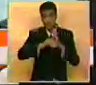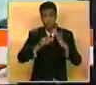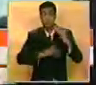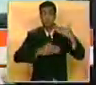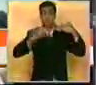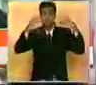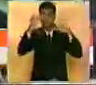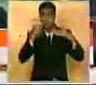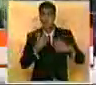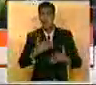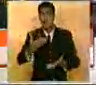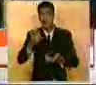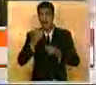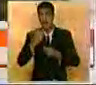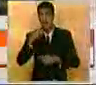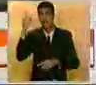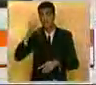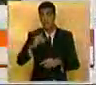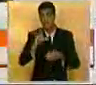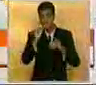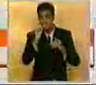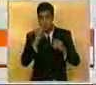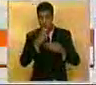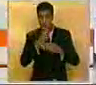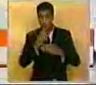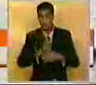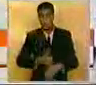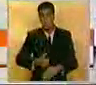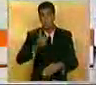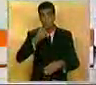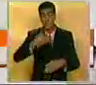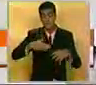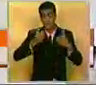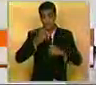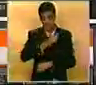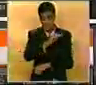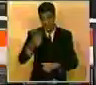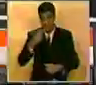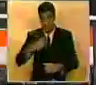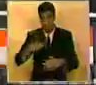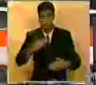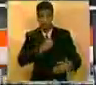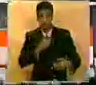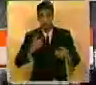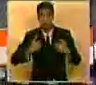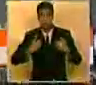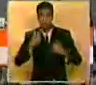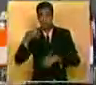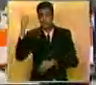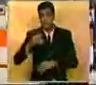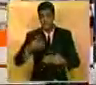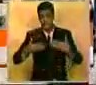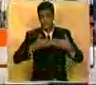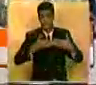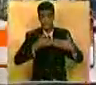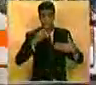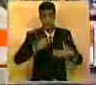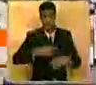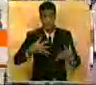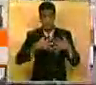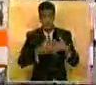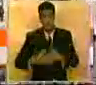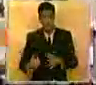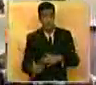cista. Las ganancias ayudaron a reducir las pérdidas de comienzos de semana registradas ante temores de una recesión en los Estados Unidos, la